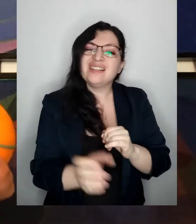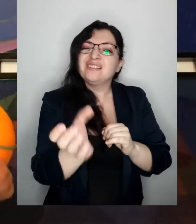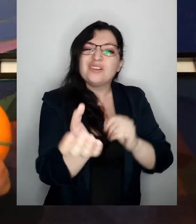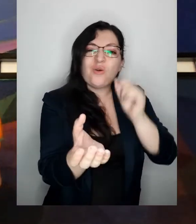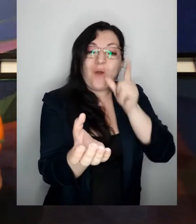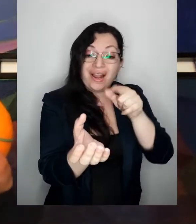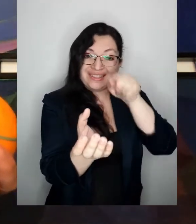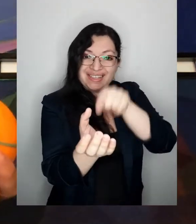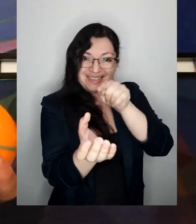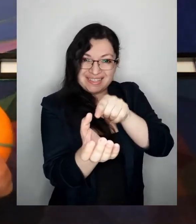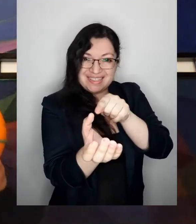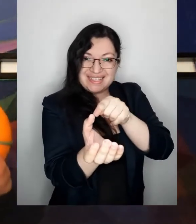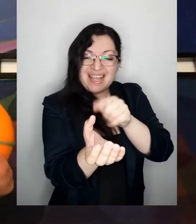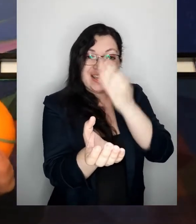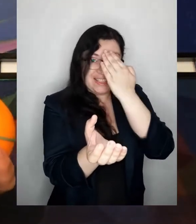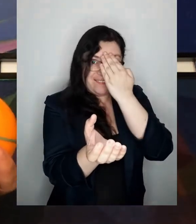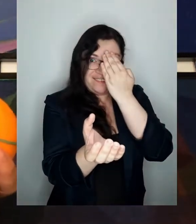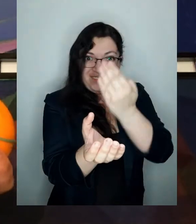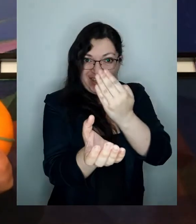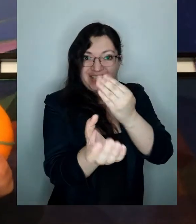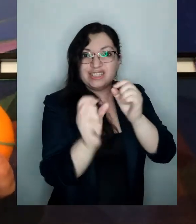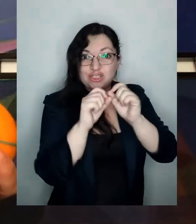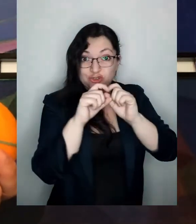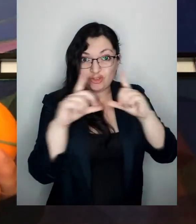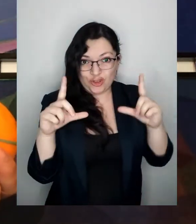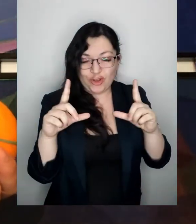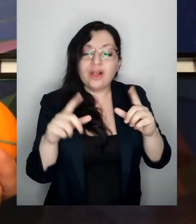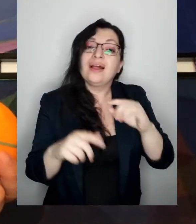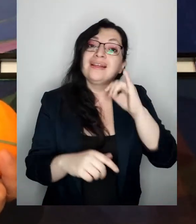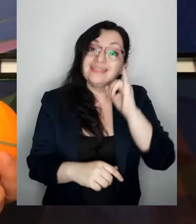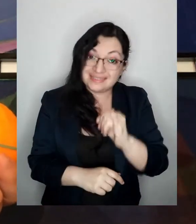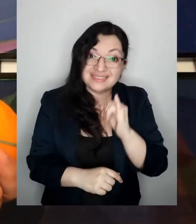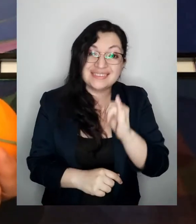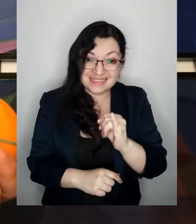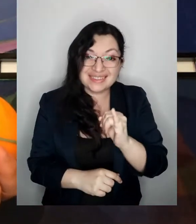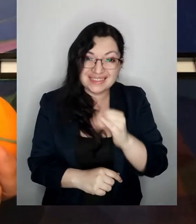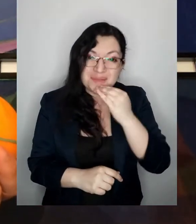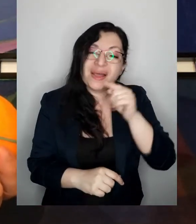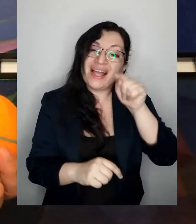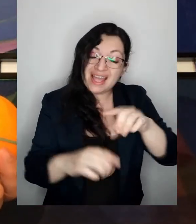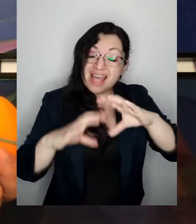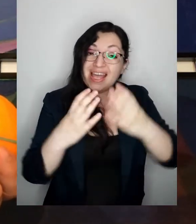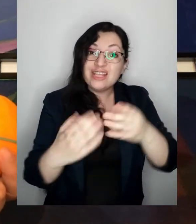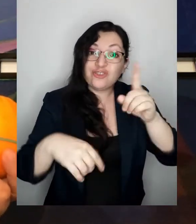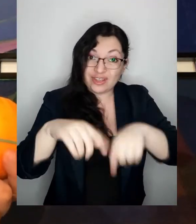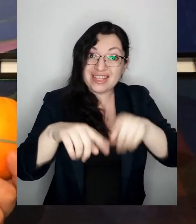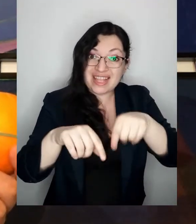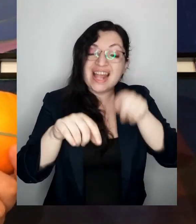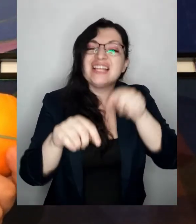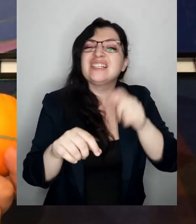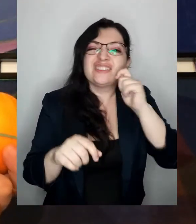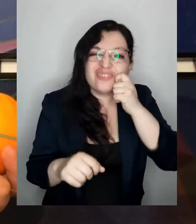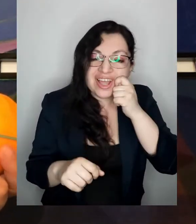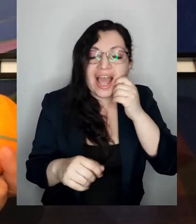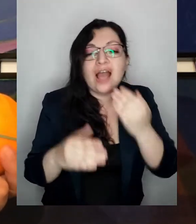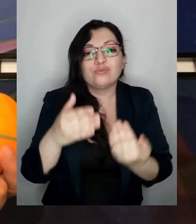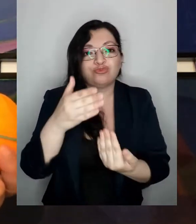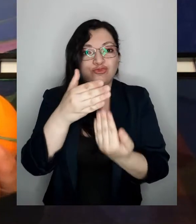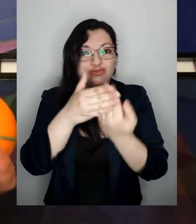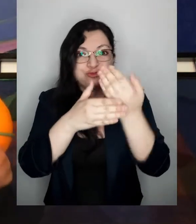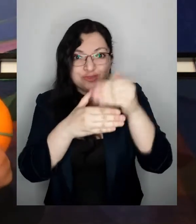sería el lado que está mirando al sol y de hecho es también ese lado de la tierra el que está de día